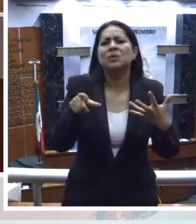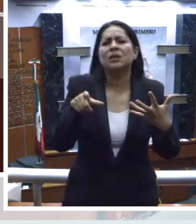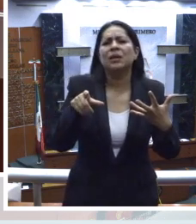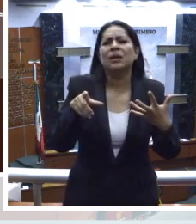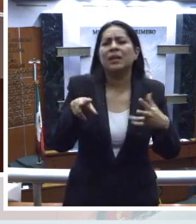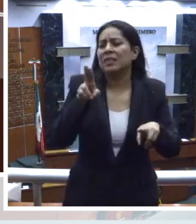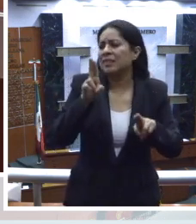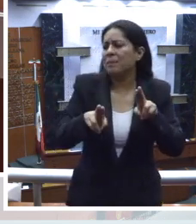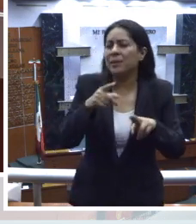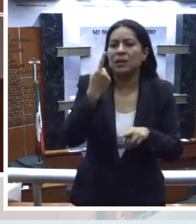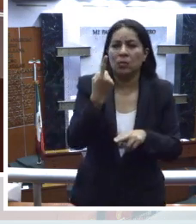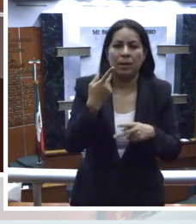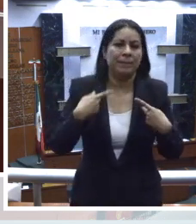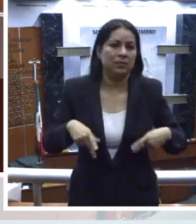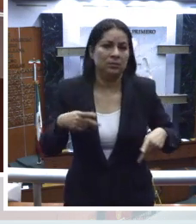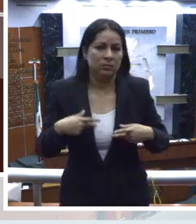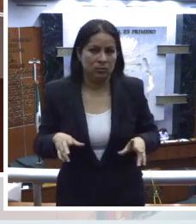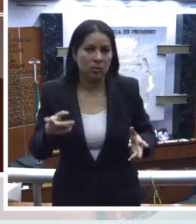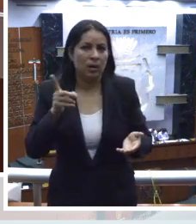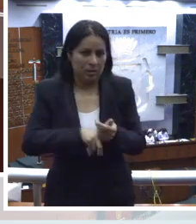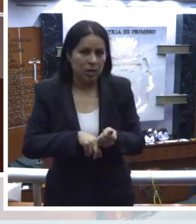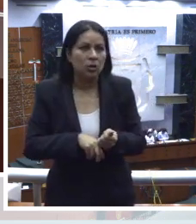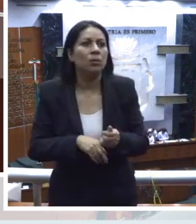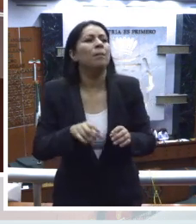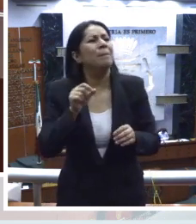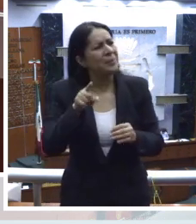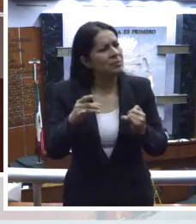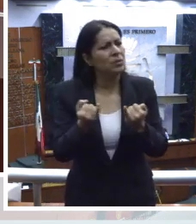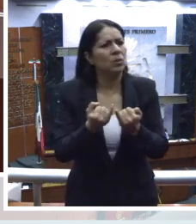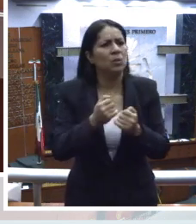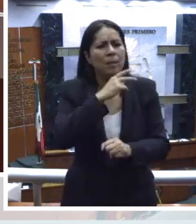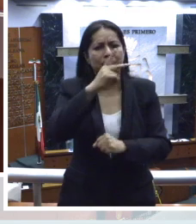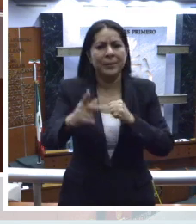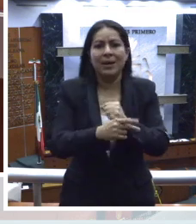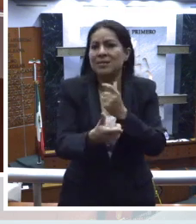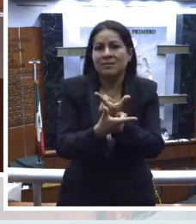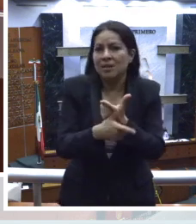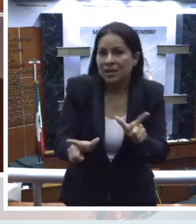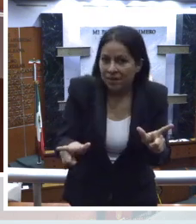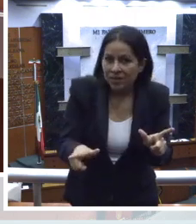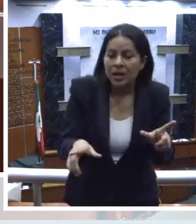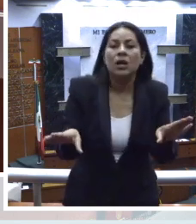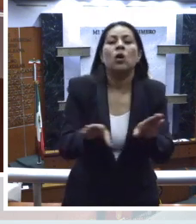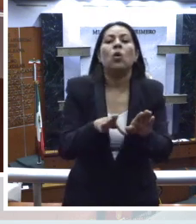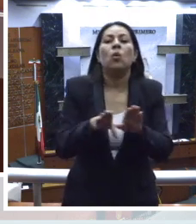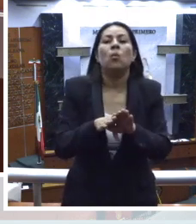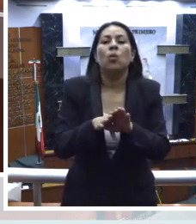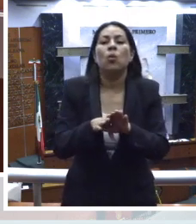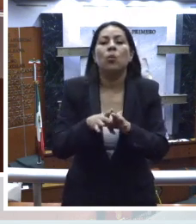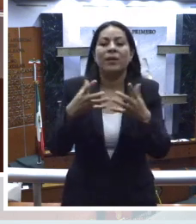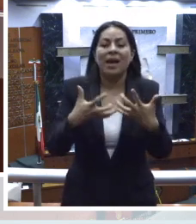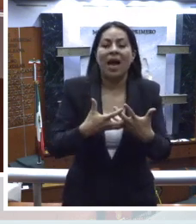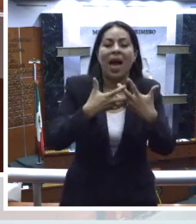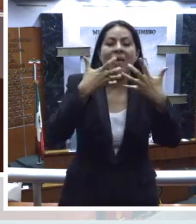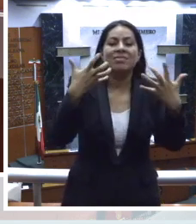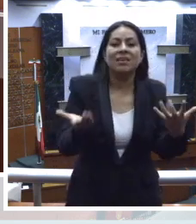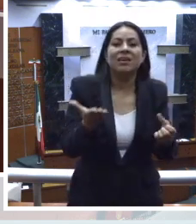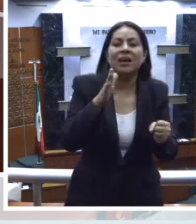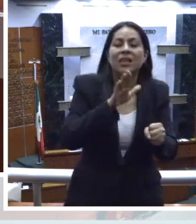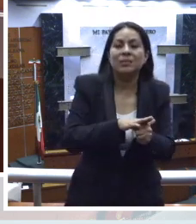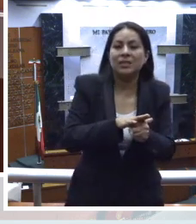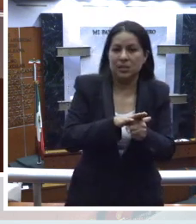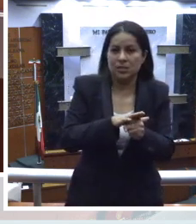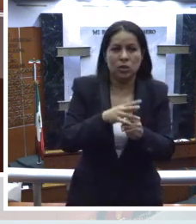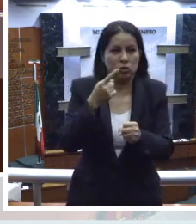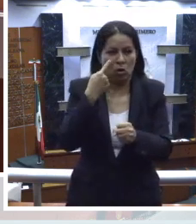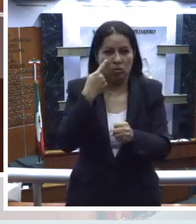dependa una persona, tanto si se trata de un país independiente como de un territorio o bajo administración,